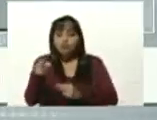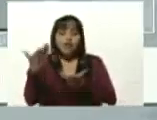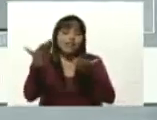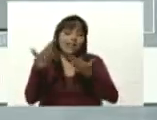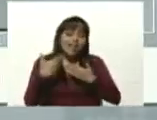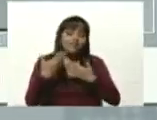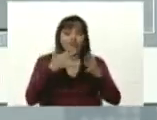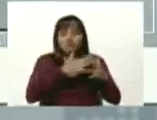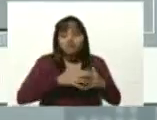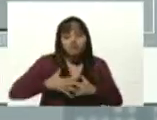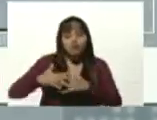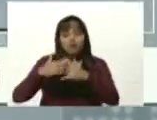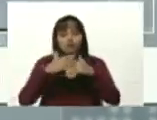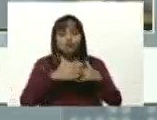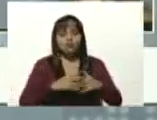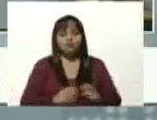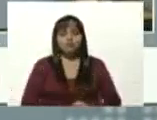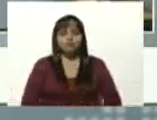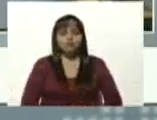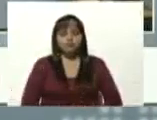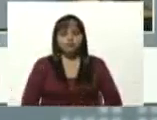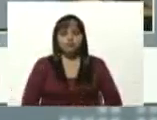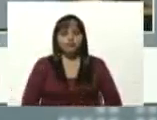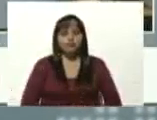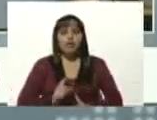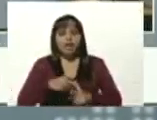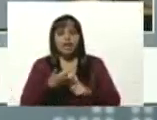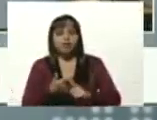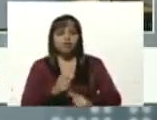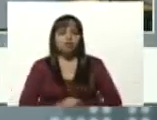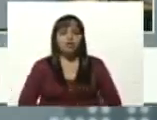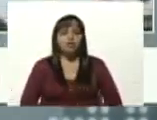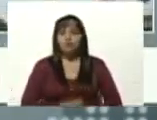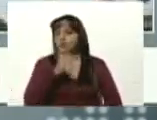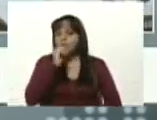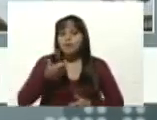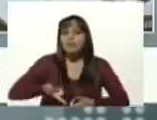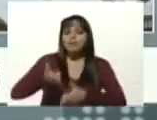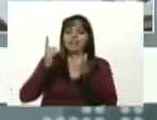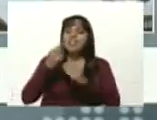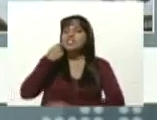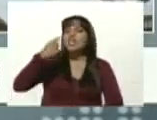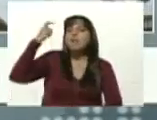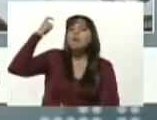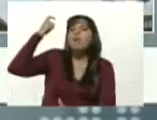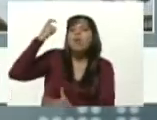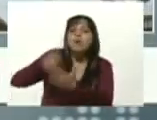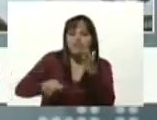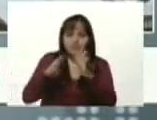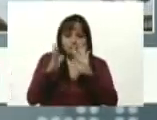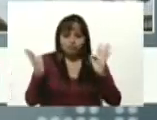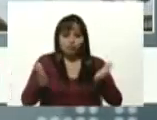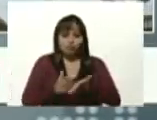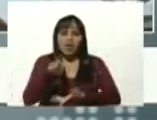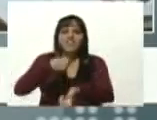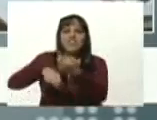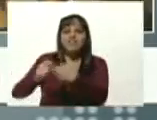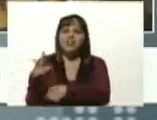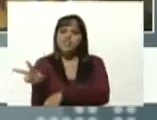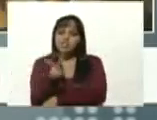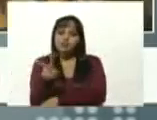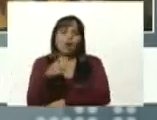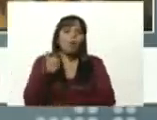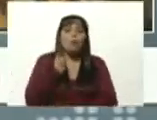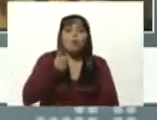gringa y entonces ellos impiden prohíben al mundo que le vendan repuestos a